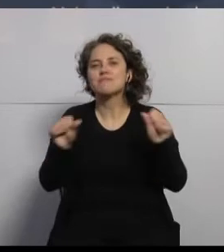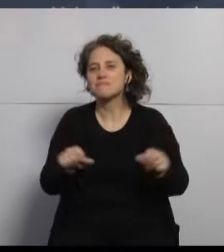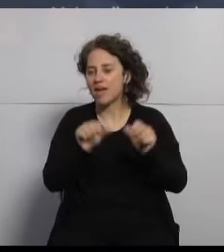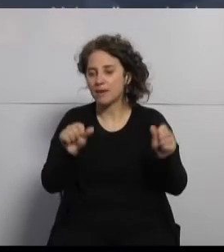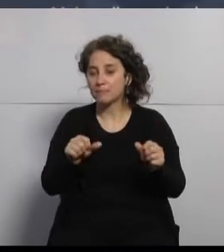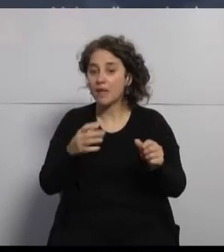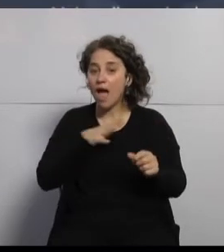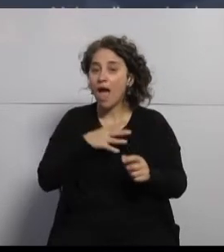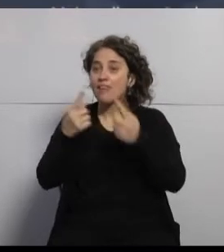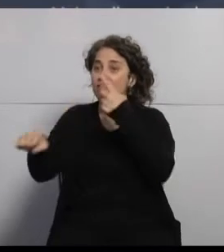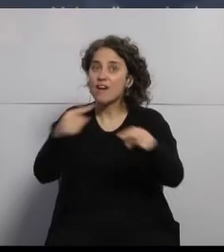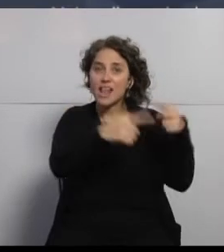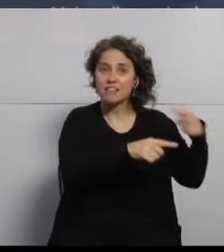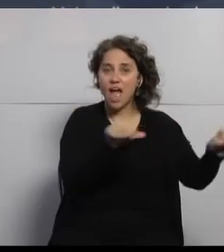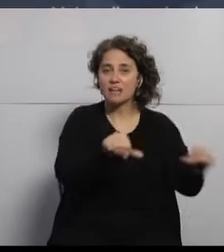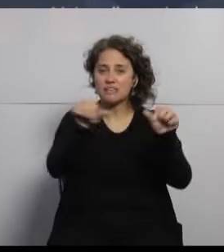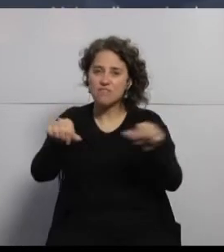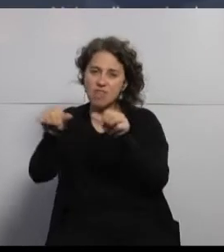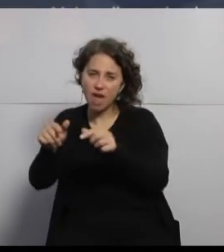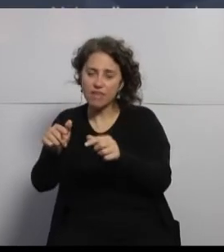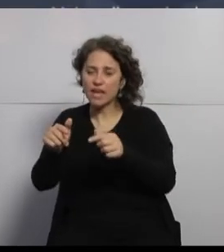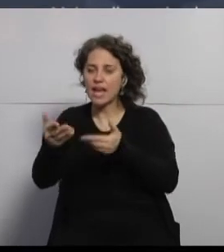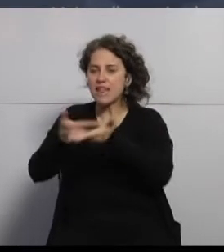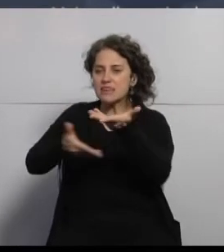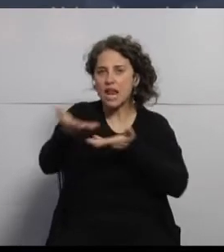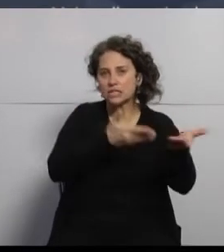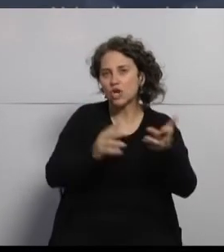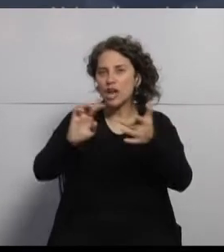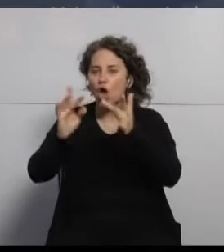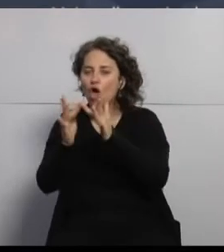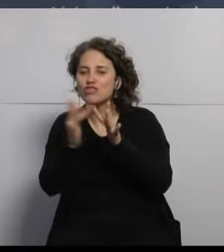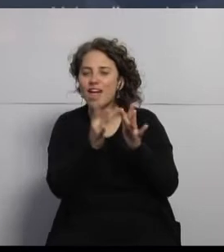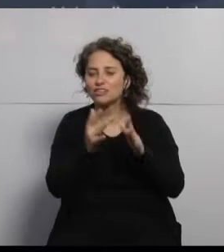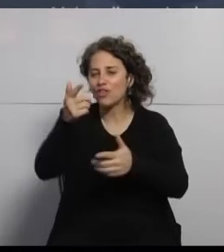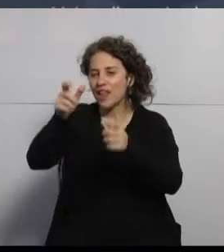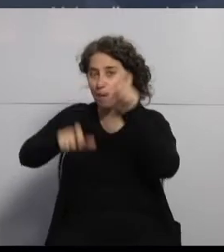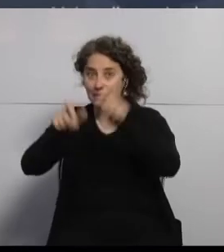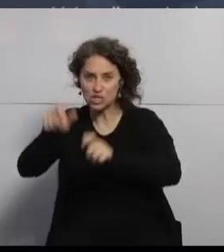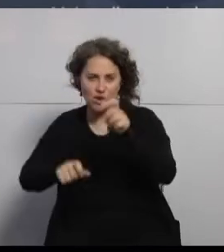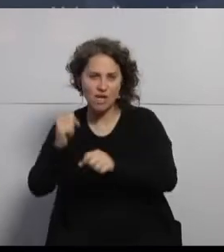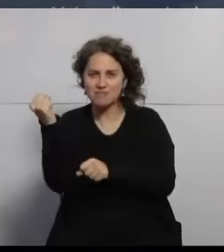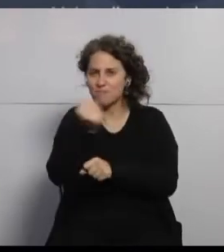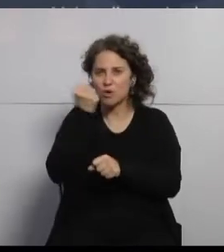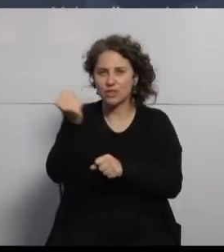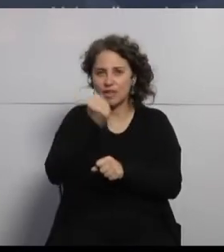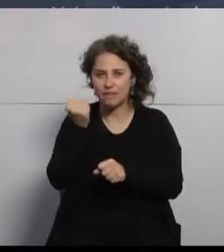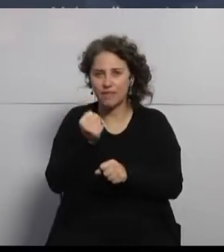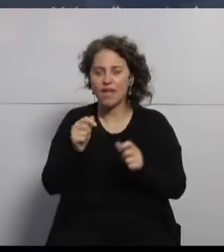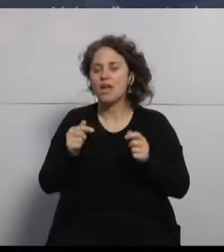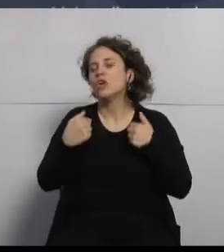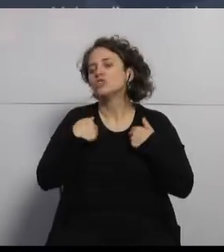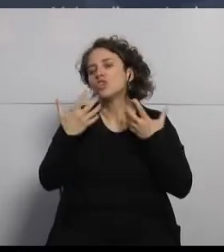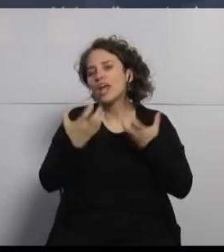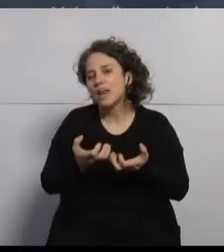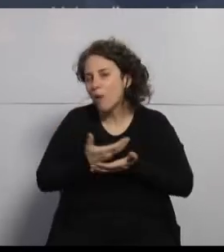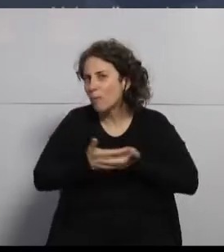las cuales la interacción entre las personas es clave. Eso lo llamamos coordinación del cuidado y ahí es donde está el arte de lo que queremos